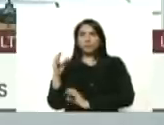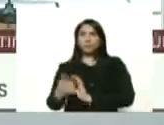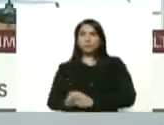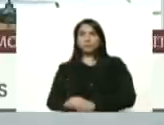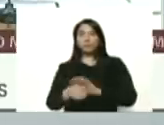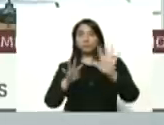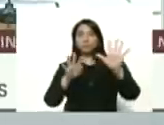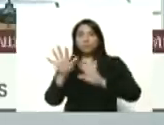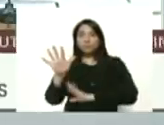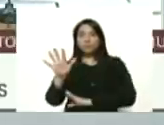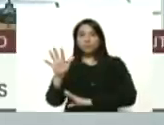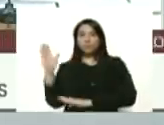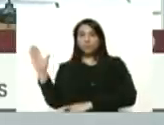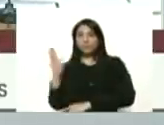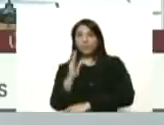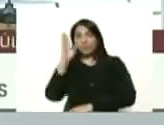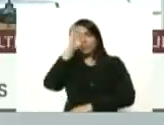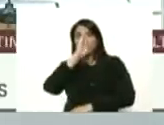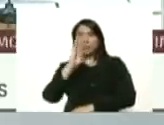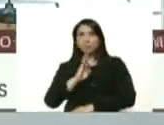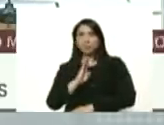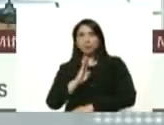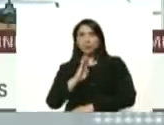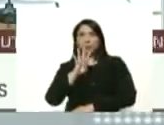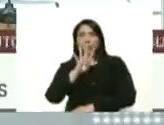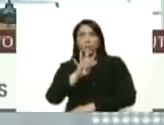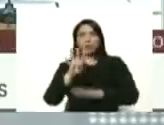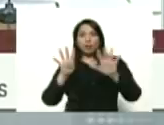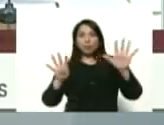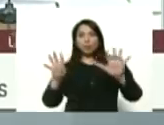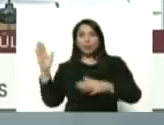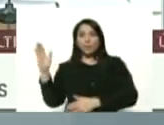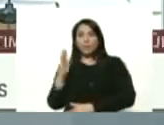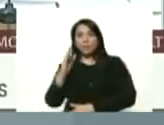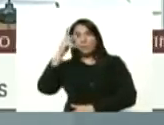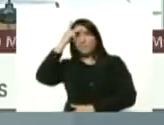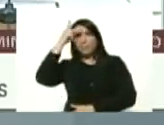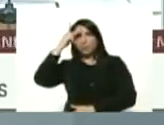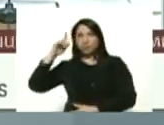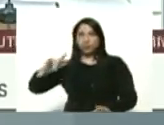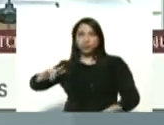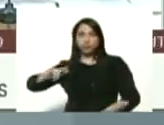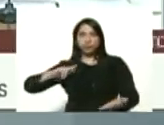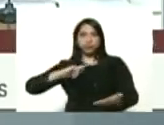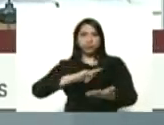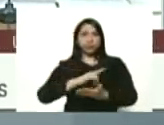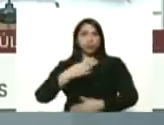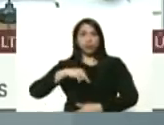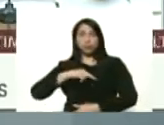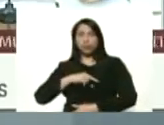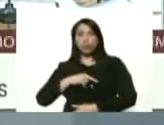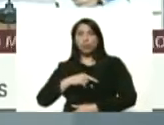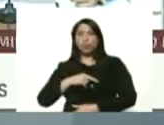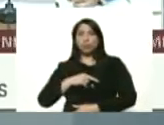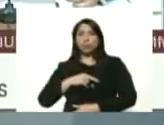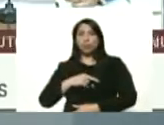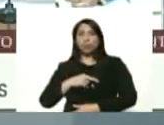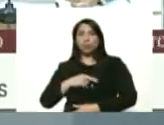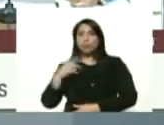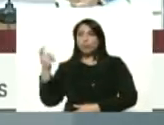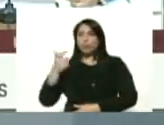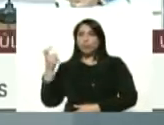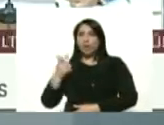noventa y cinco de Brasil cuarenta nueve de Perú que vinieron un vuelo que pusimos nosotros para traer venezolano